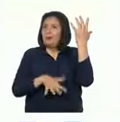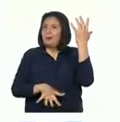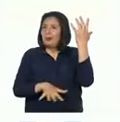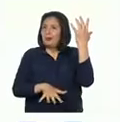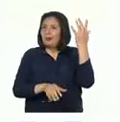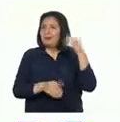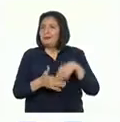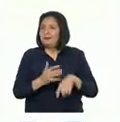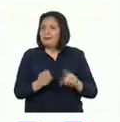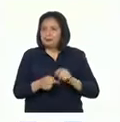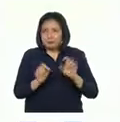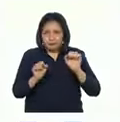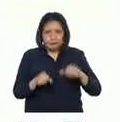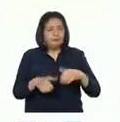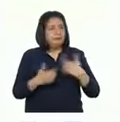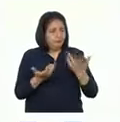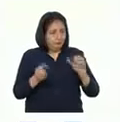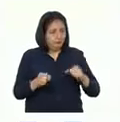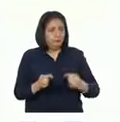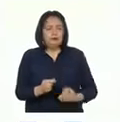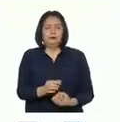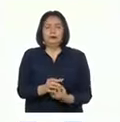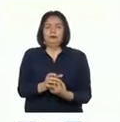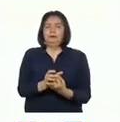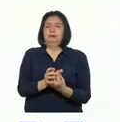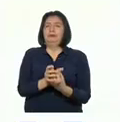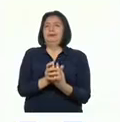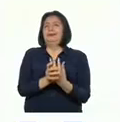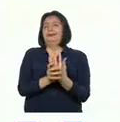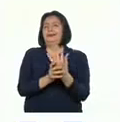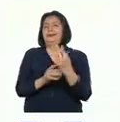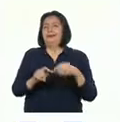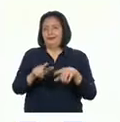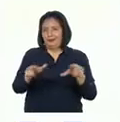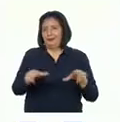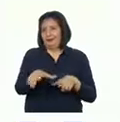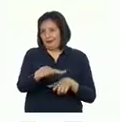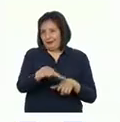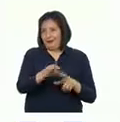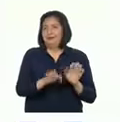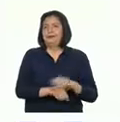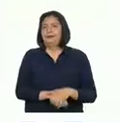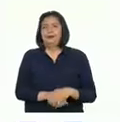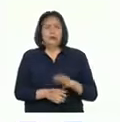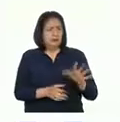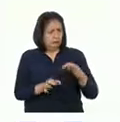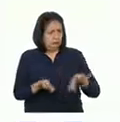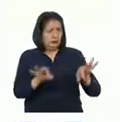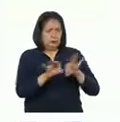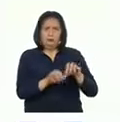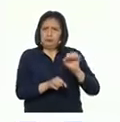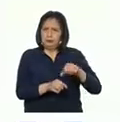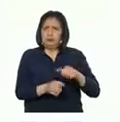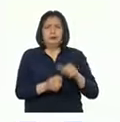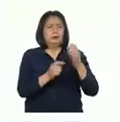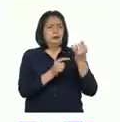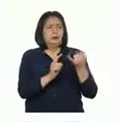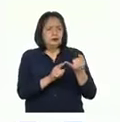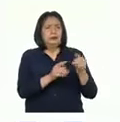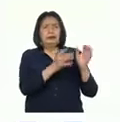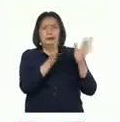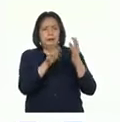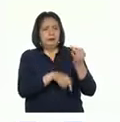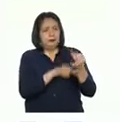para lograr que las plantas crezcan en estos ecosistemas. Son importantes el clima,